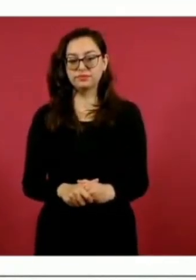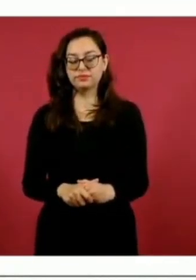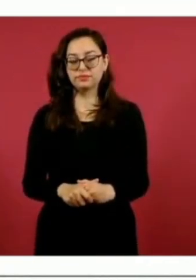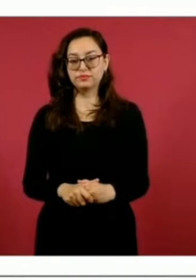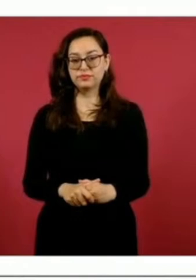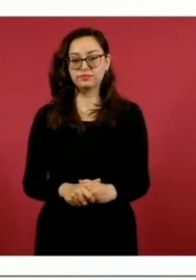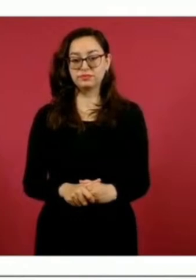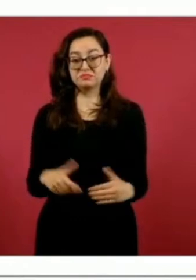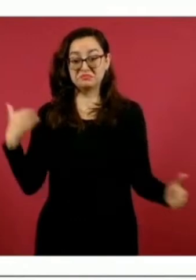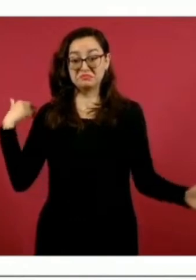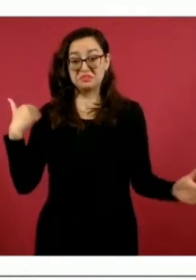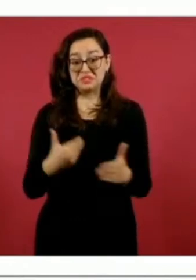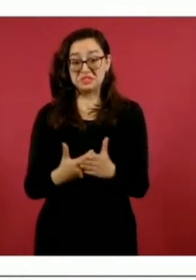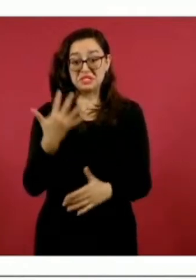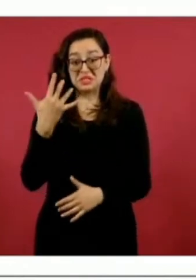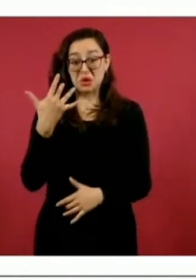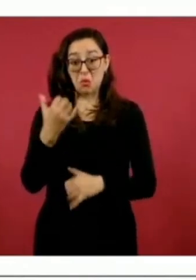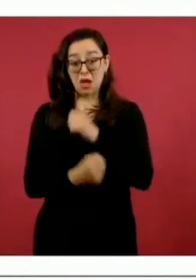en 50 años.